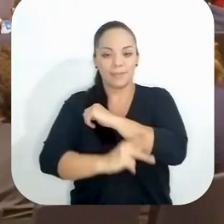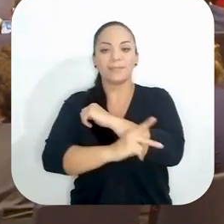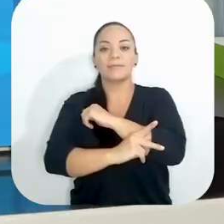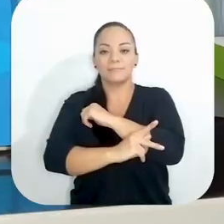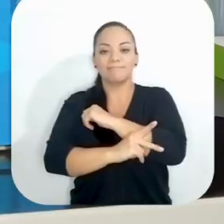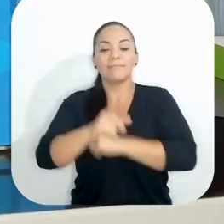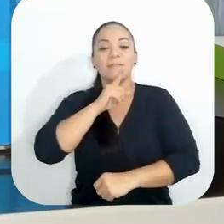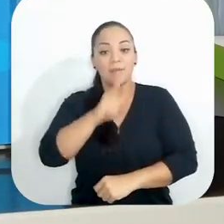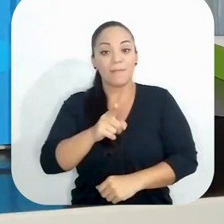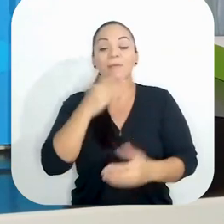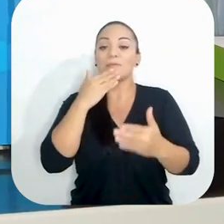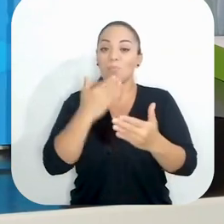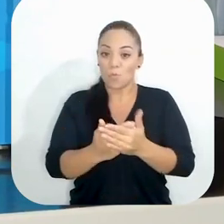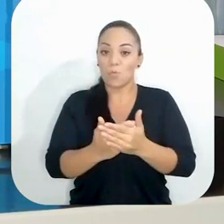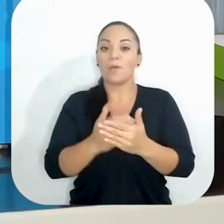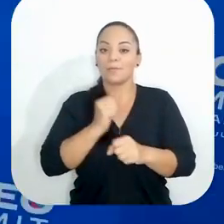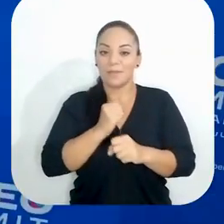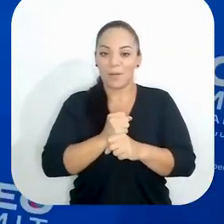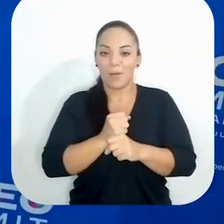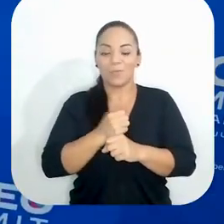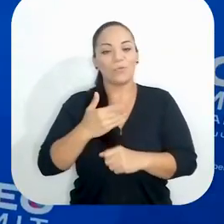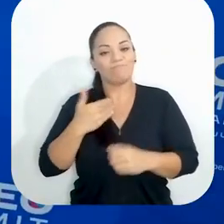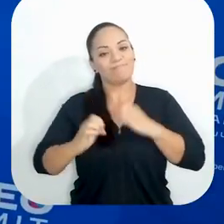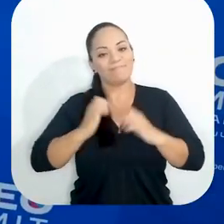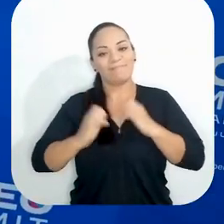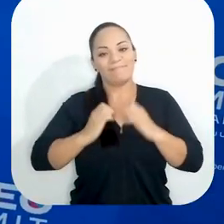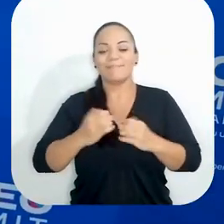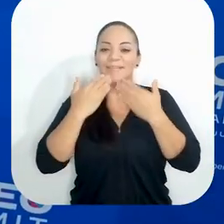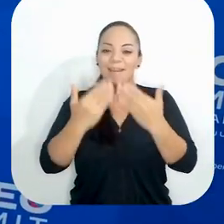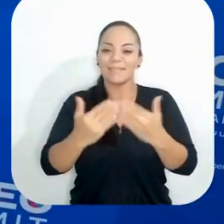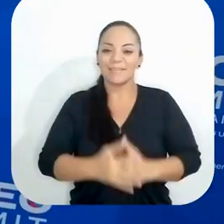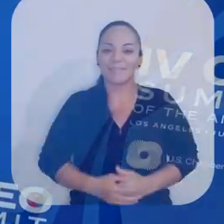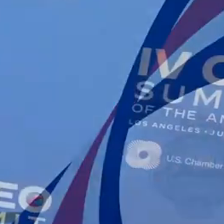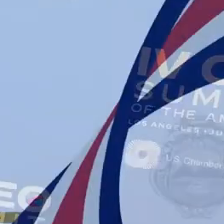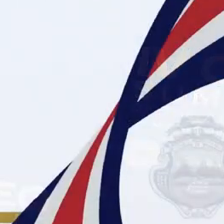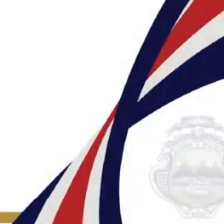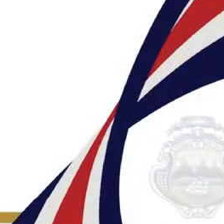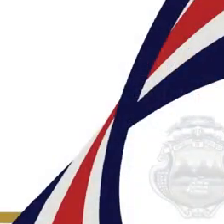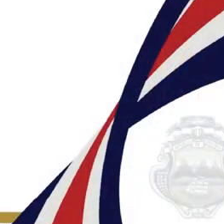juntos. Creo que ha sido muy productivo y me entusiasma la idea. Muchas gracias.